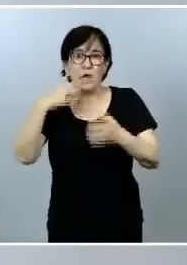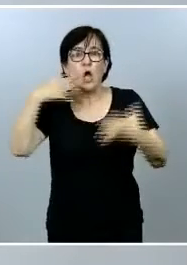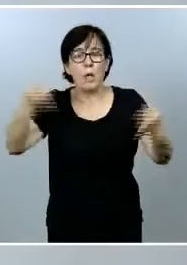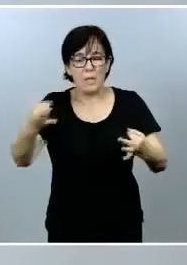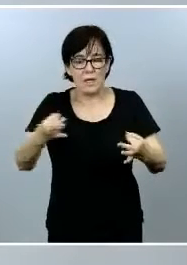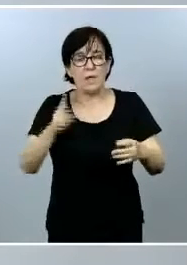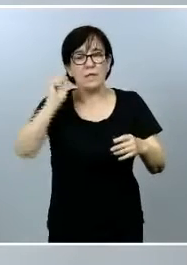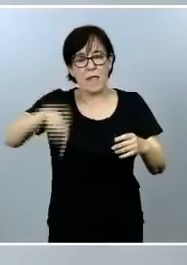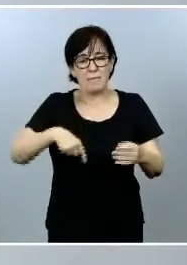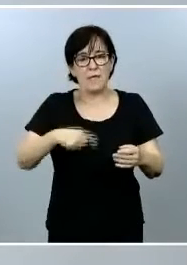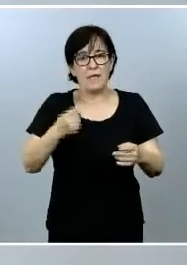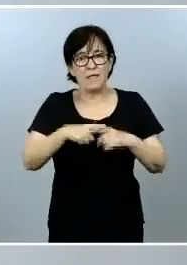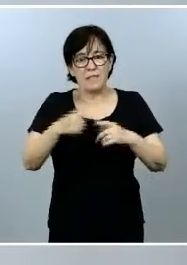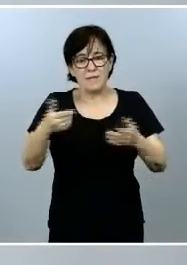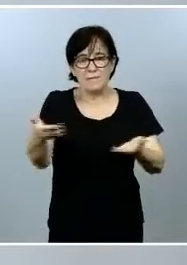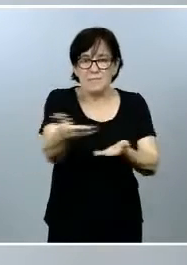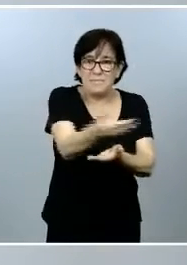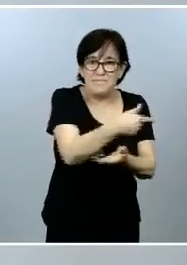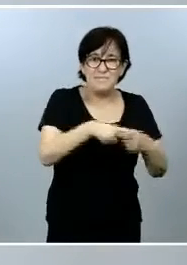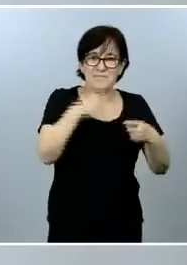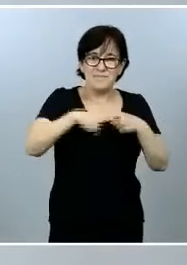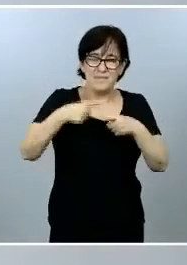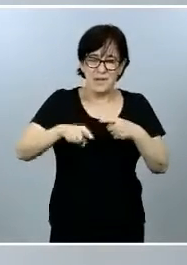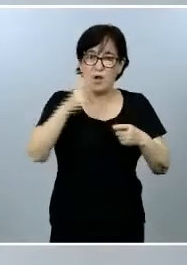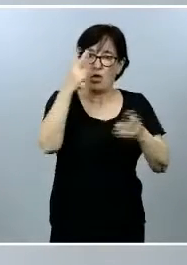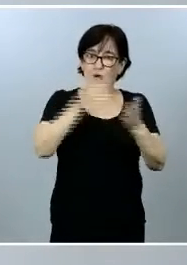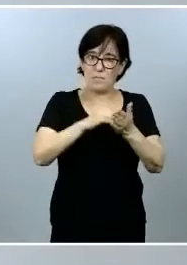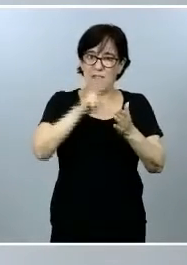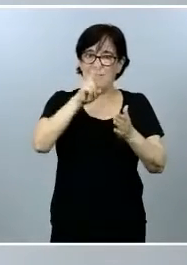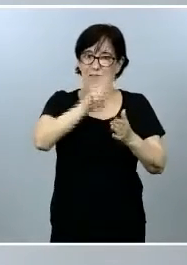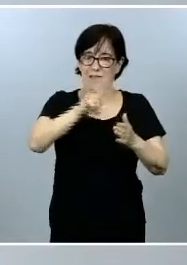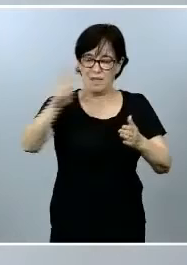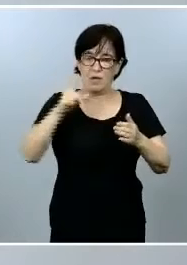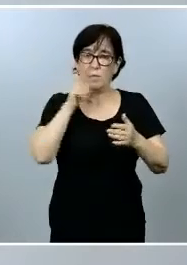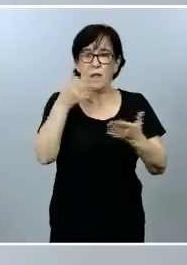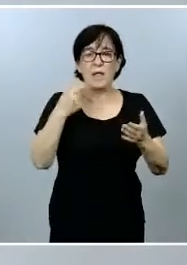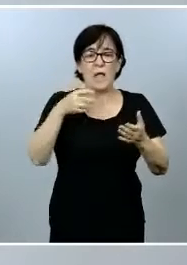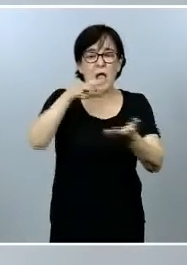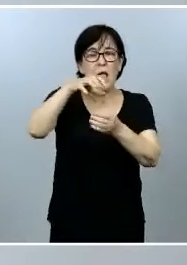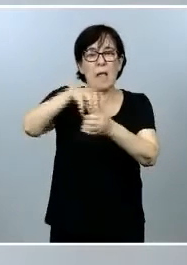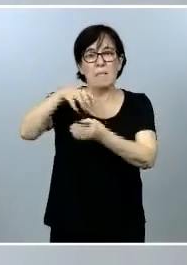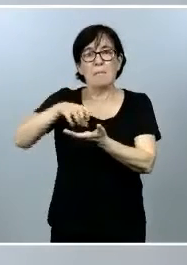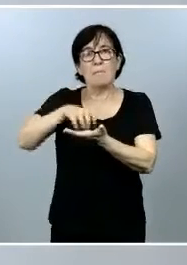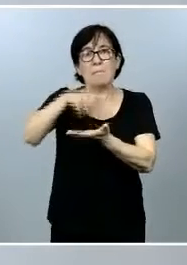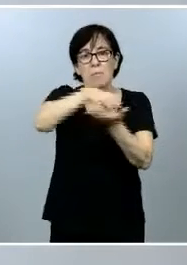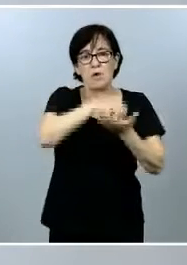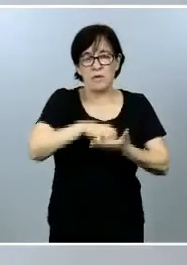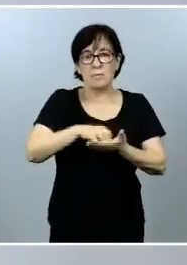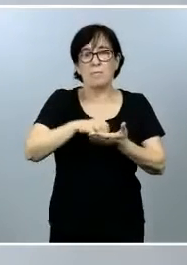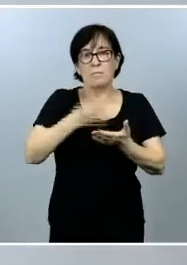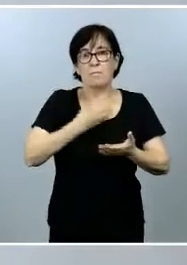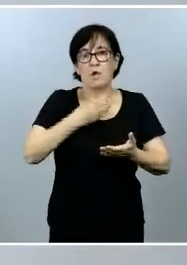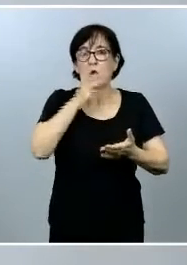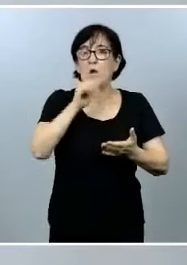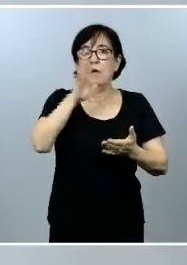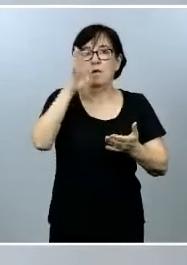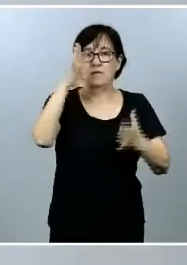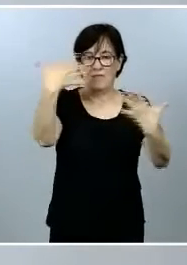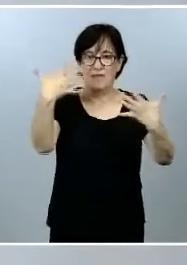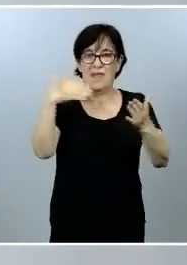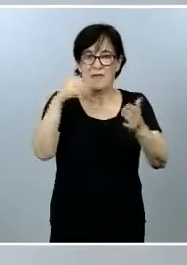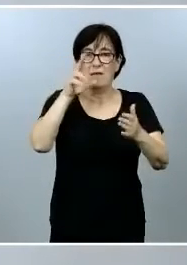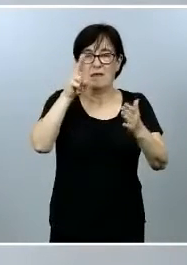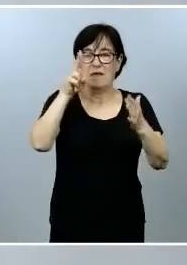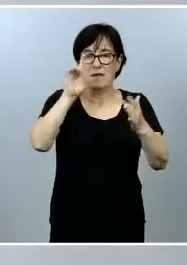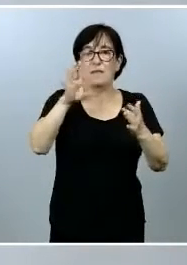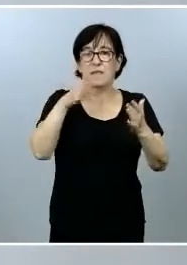la recogida separada de bioresiduos a 2022 para los municipios con más de 5.000 habitantes y en 2024 para el